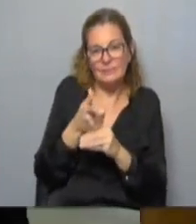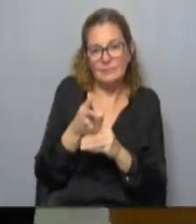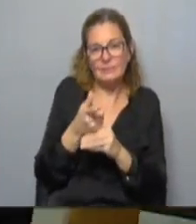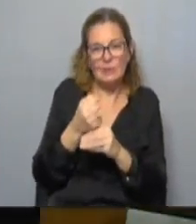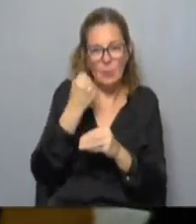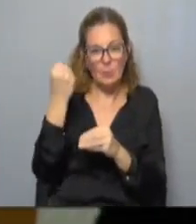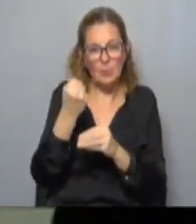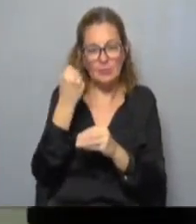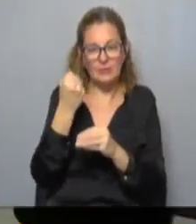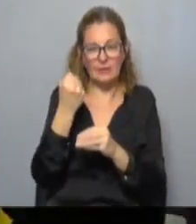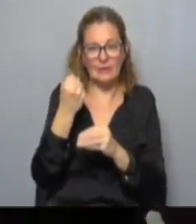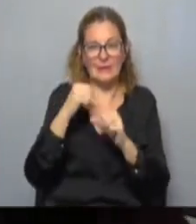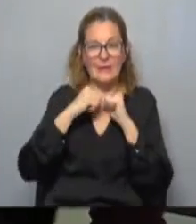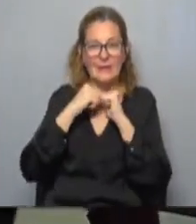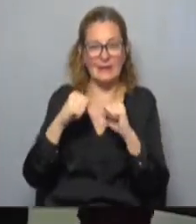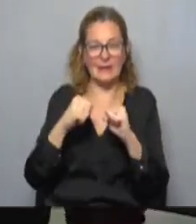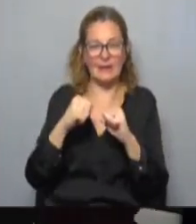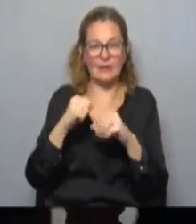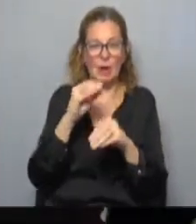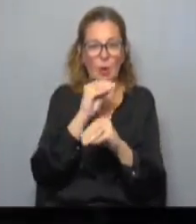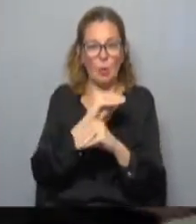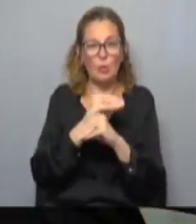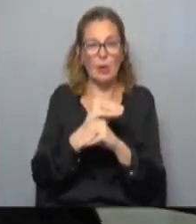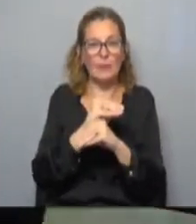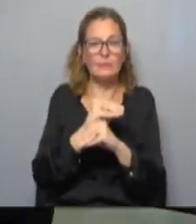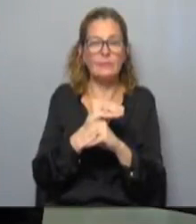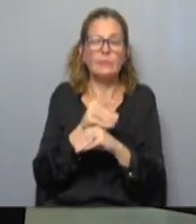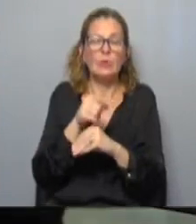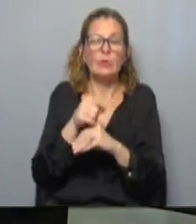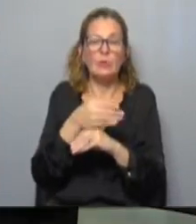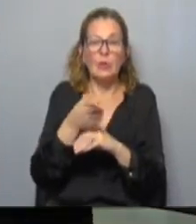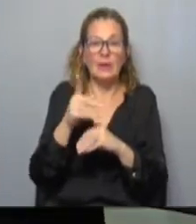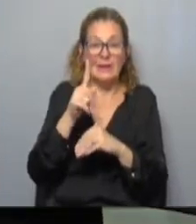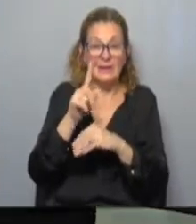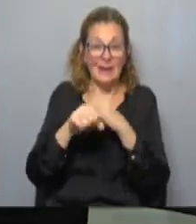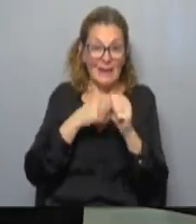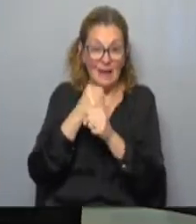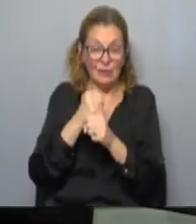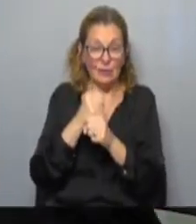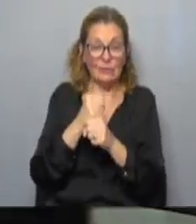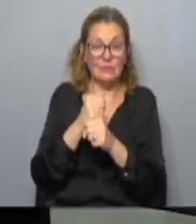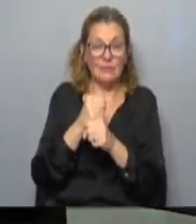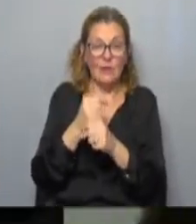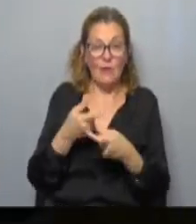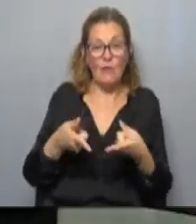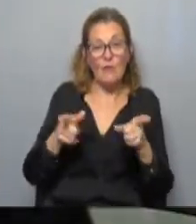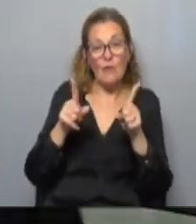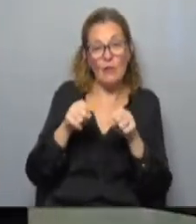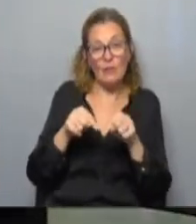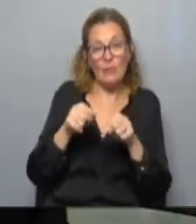fuertes que componen la Secretaría de Descentralización Cultural nosotros este año volvemos a hacer